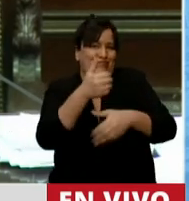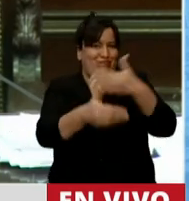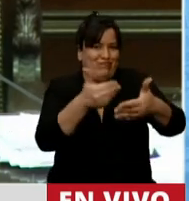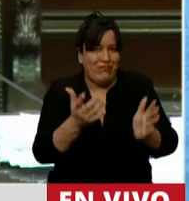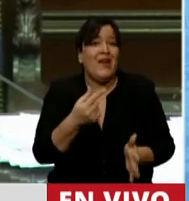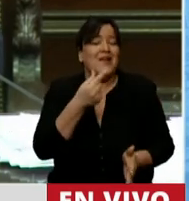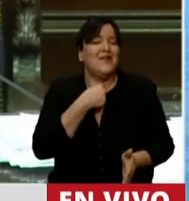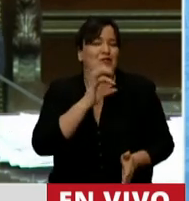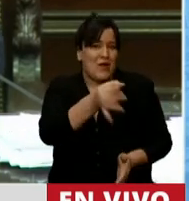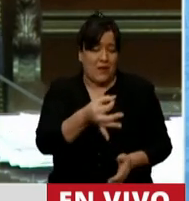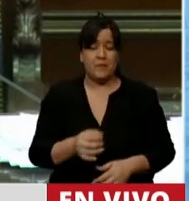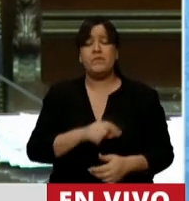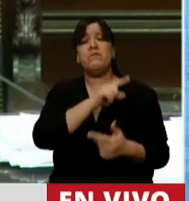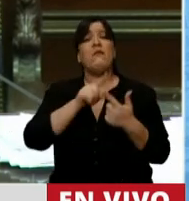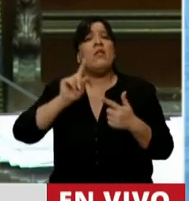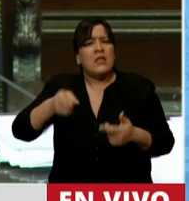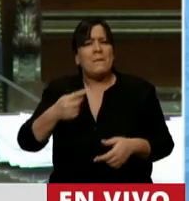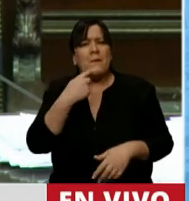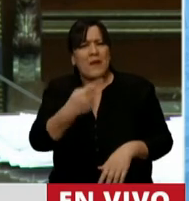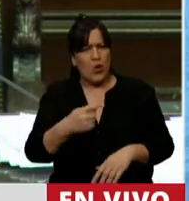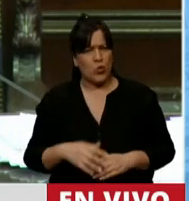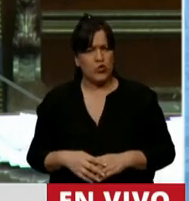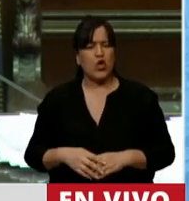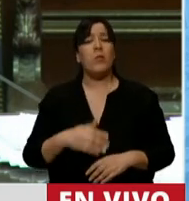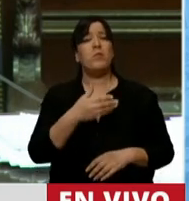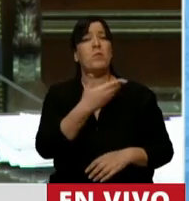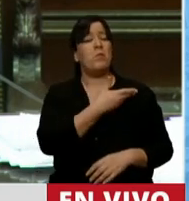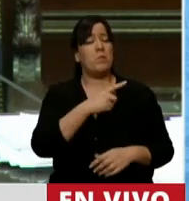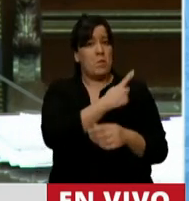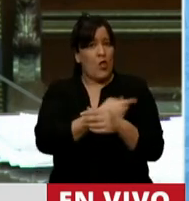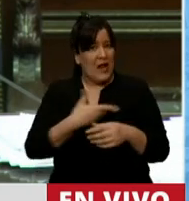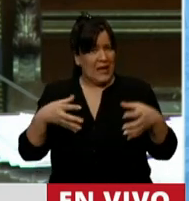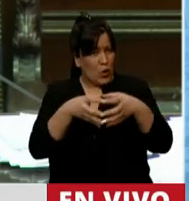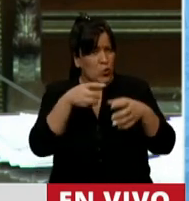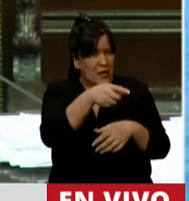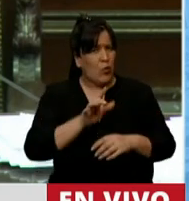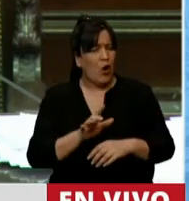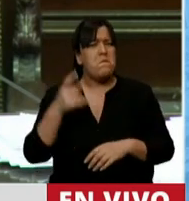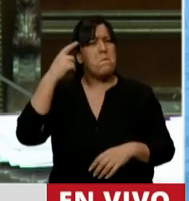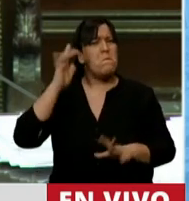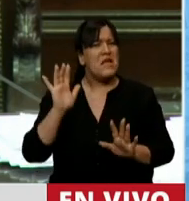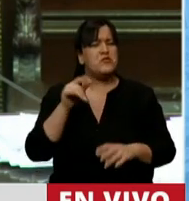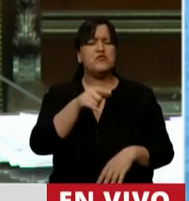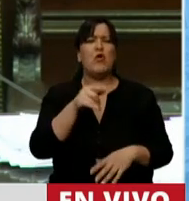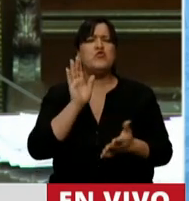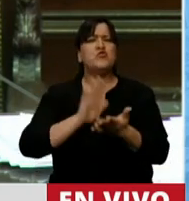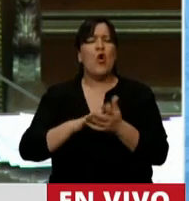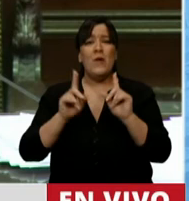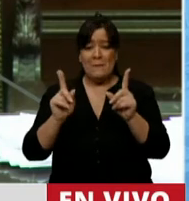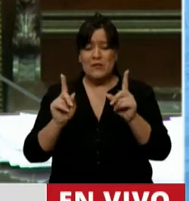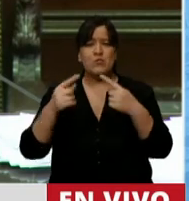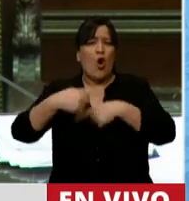Quiero saber también si el Ejecutivo ha pensado en utilizar los